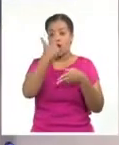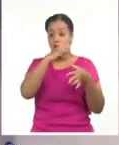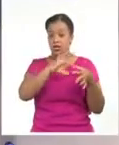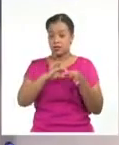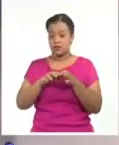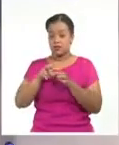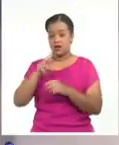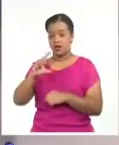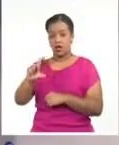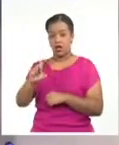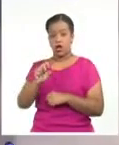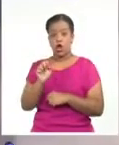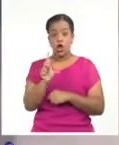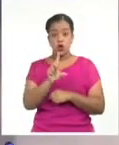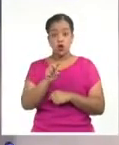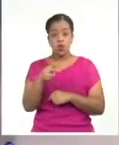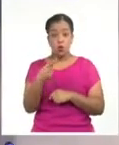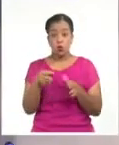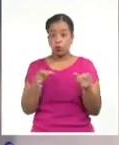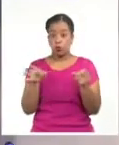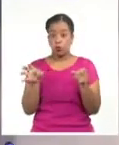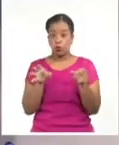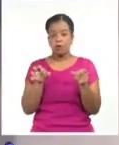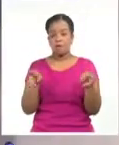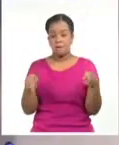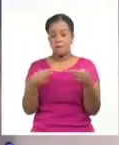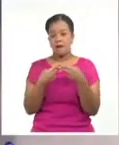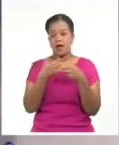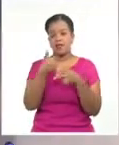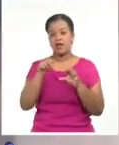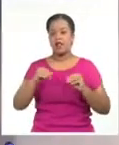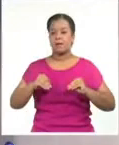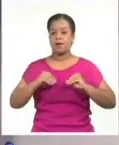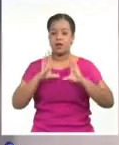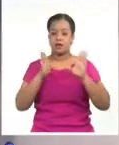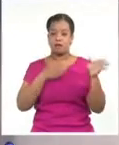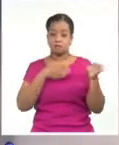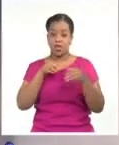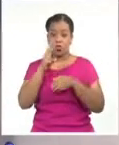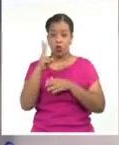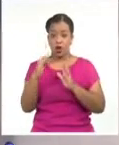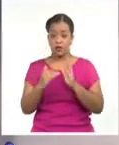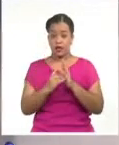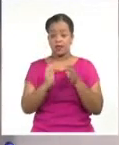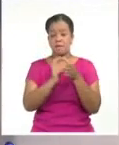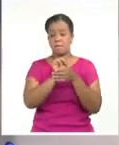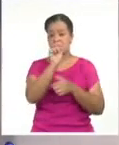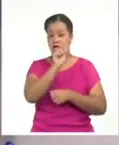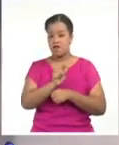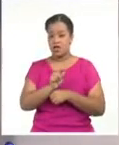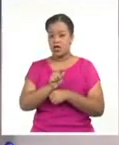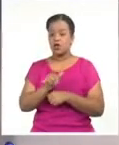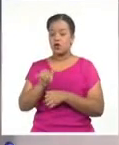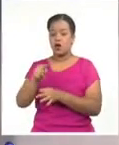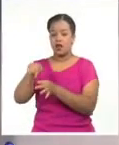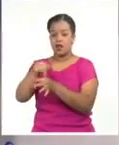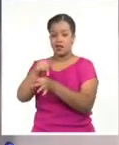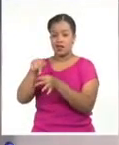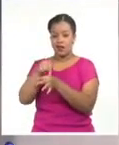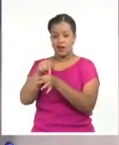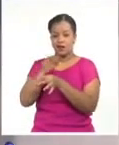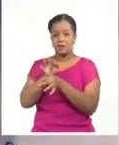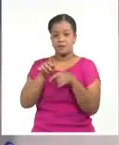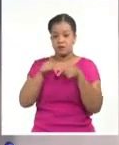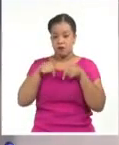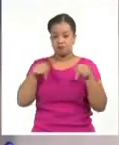Este lunes ambos equipos jugarán sencillo desde las 10 de la mañana. A las 2 de la tarde Mayabeque recibirá la Isla de la Juventud en el Nelson